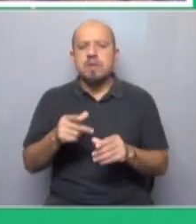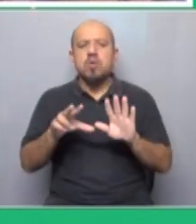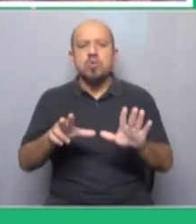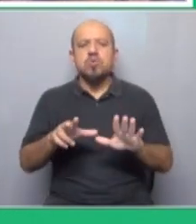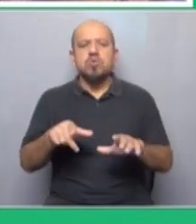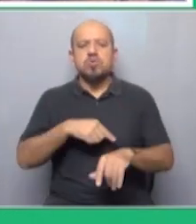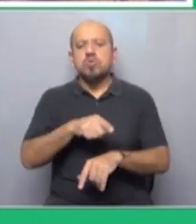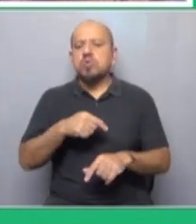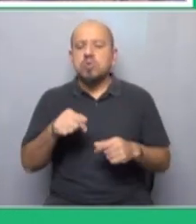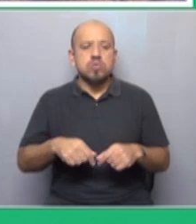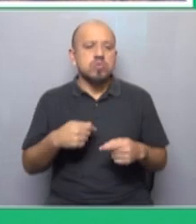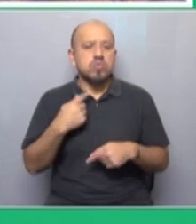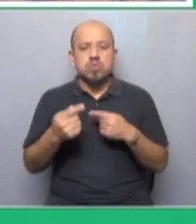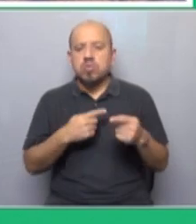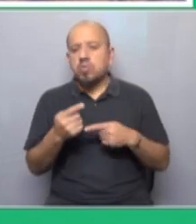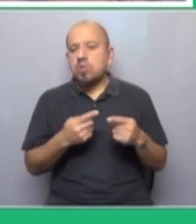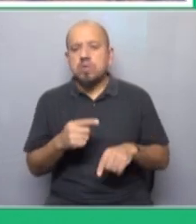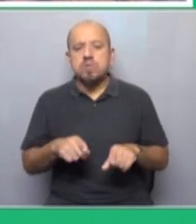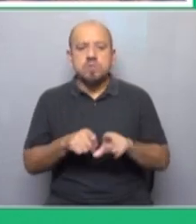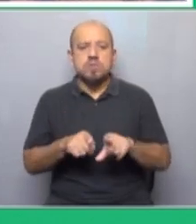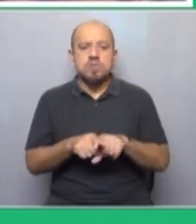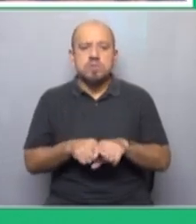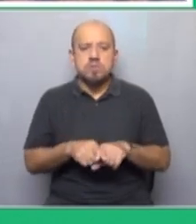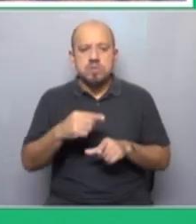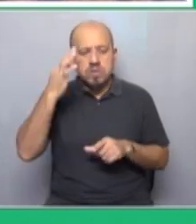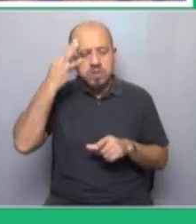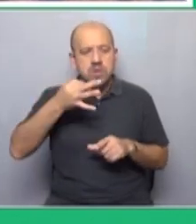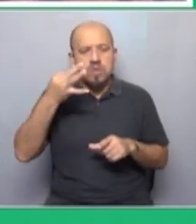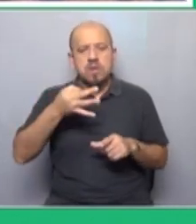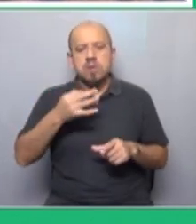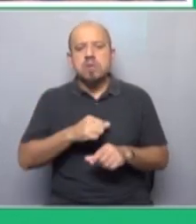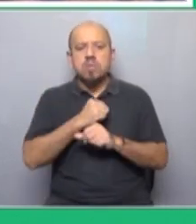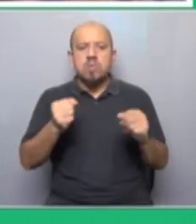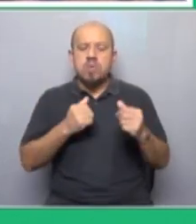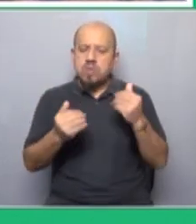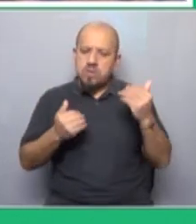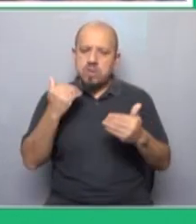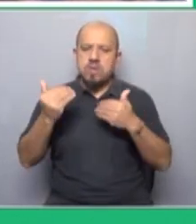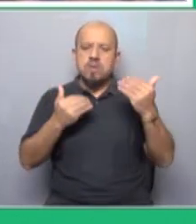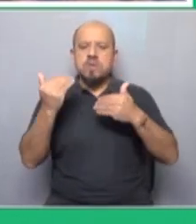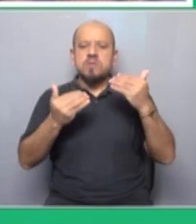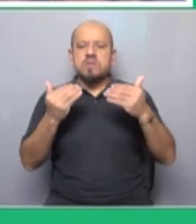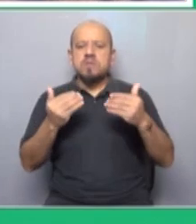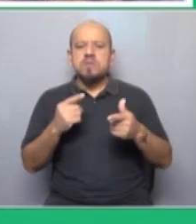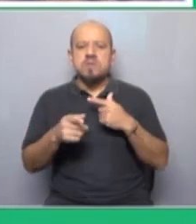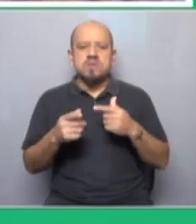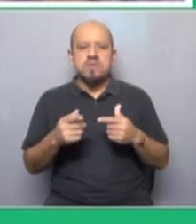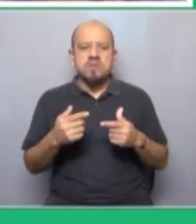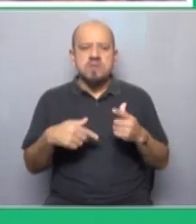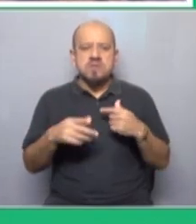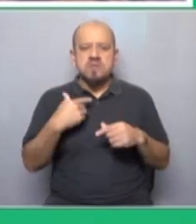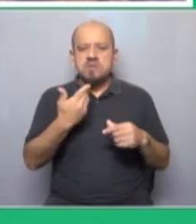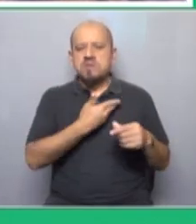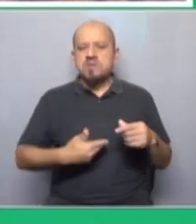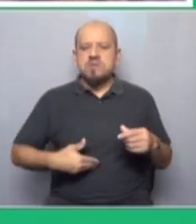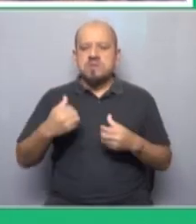reclamos siguen siendo de alguna manera los mismos. sea, realmente se ha logrado una evolución porque también haciendo como un paralelismo, ¿no? Aquellos dueños